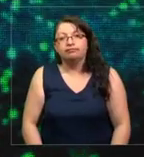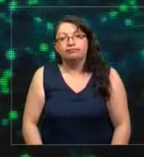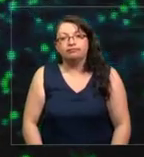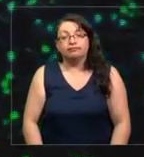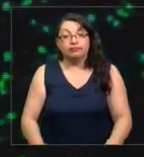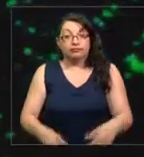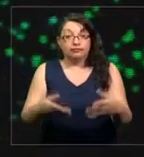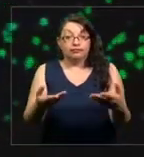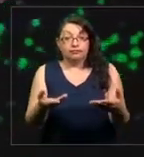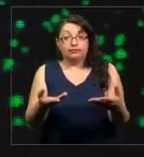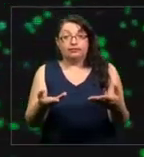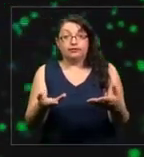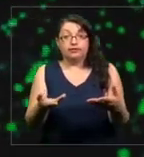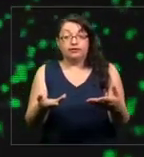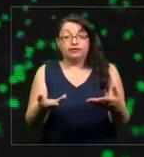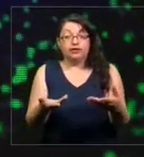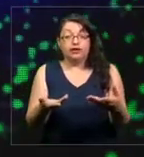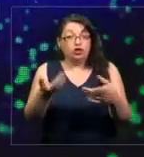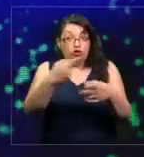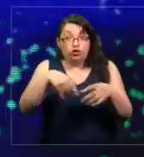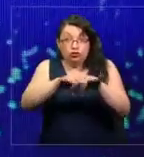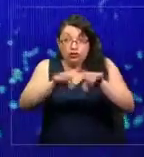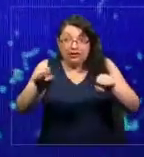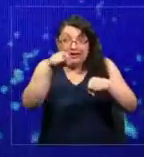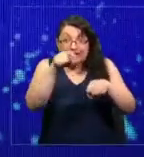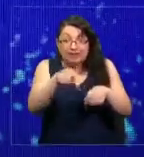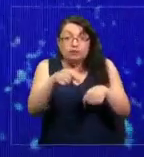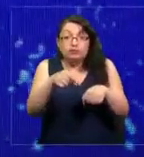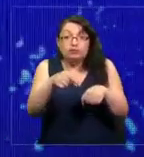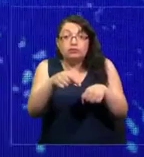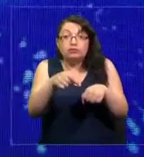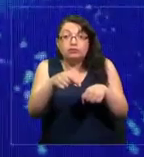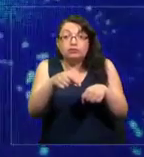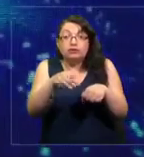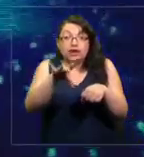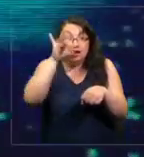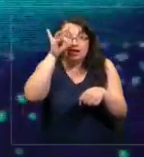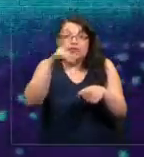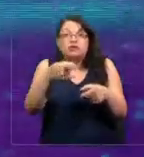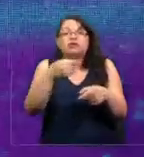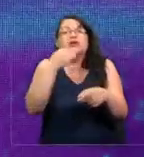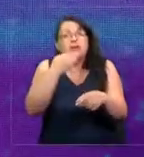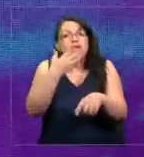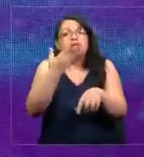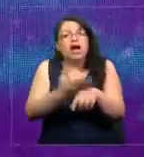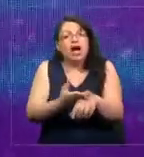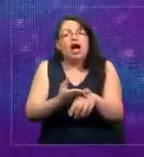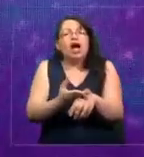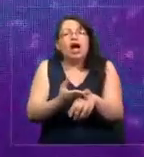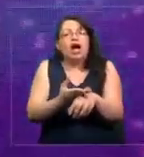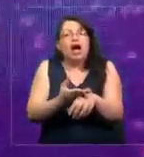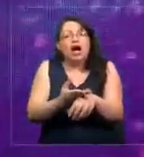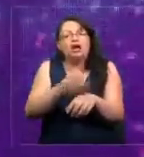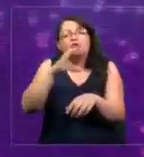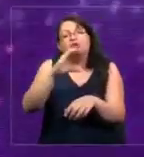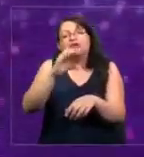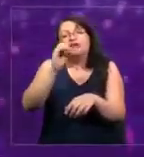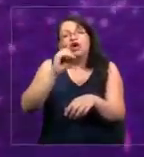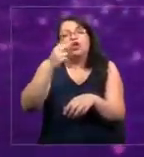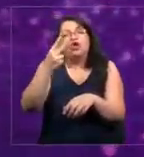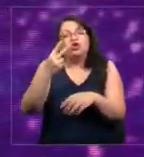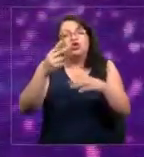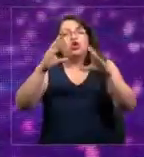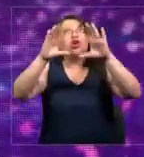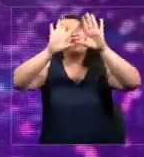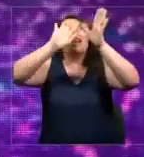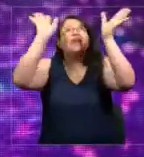Aunque decidiéramos eso, igual hay una cantidad finita de CO2 que puede llegar a la atmósfera. ¿Cuál es